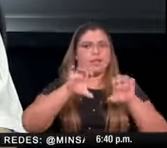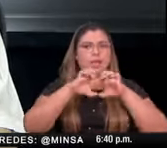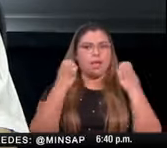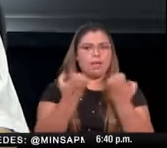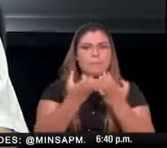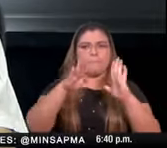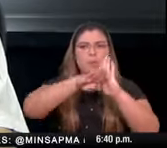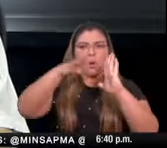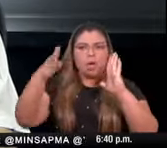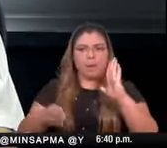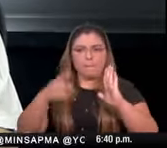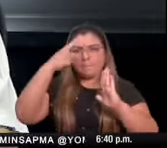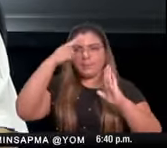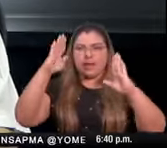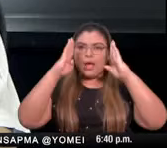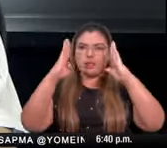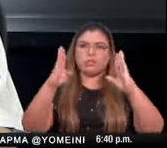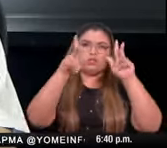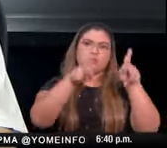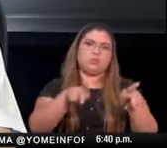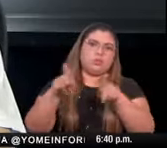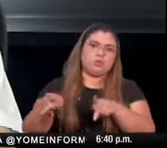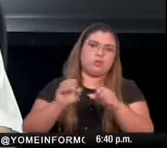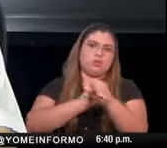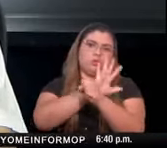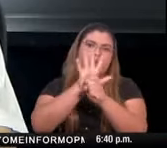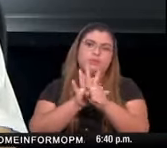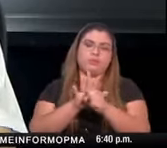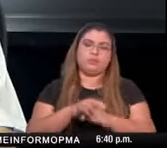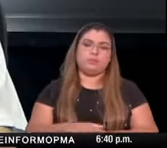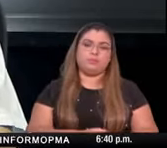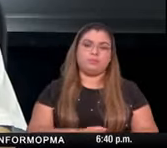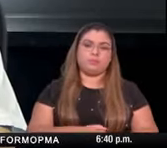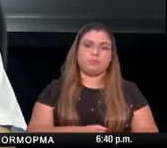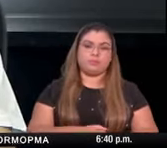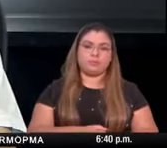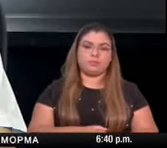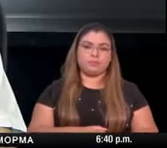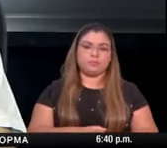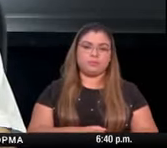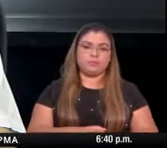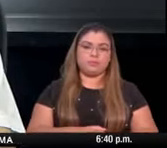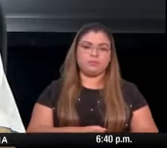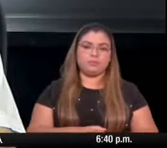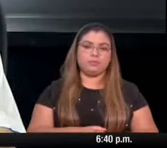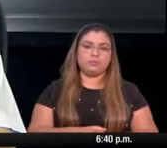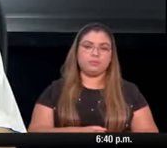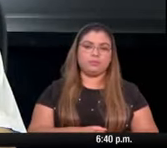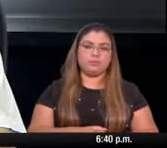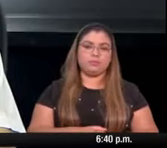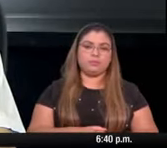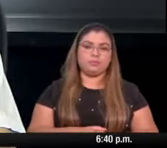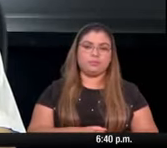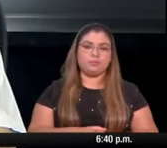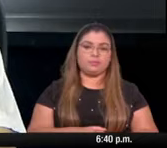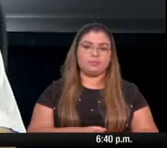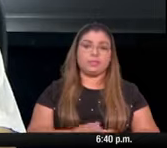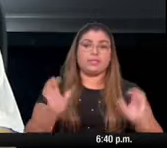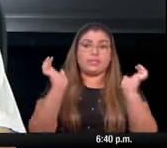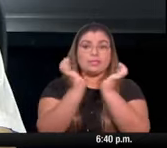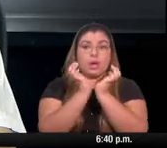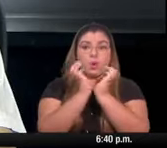bastante adecuada queremos hablar con nosotros porque tenemos las clínicas post-COVID